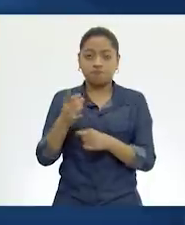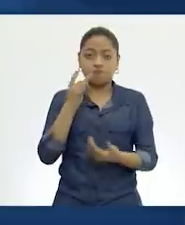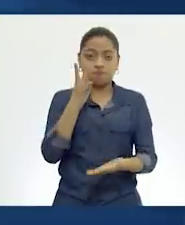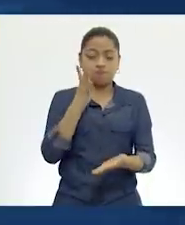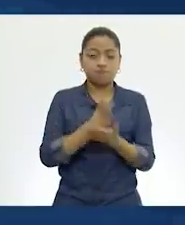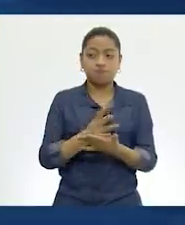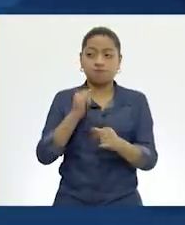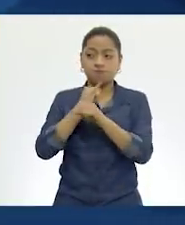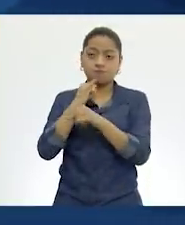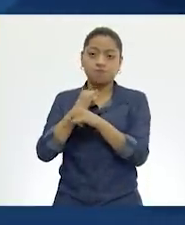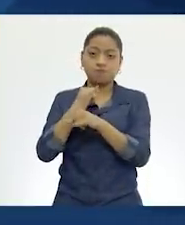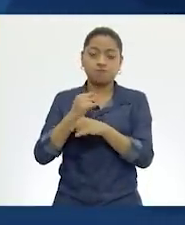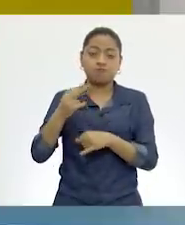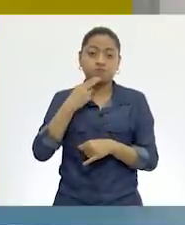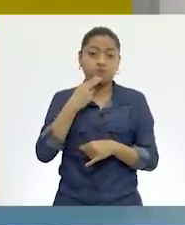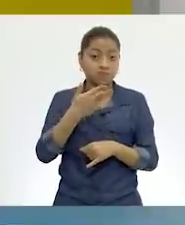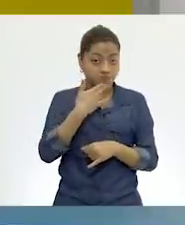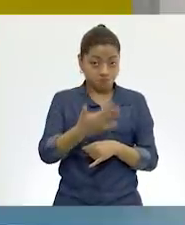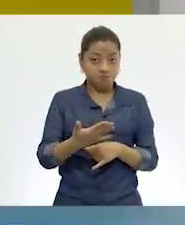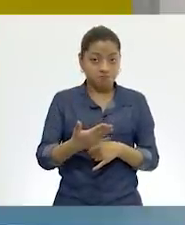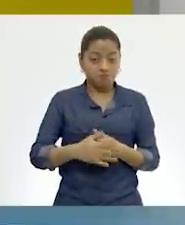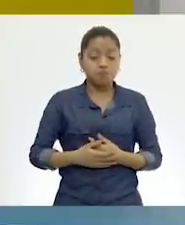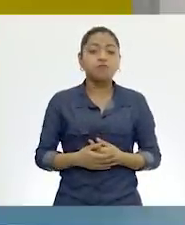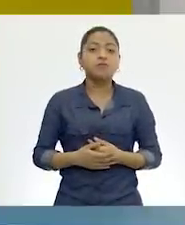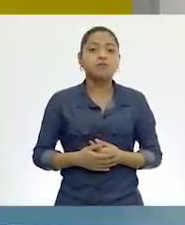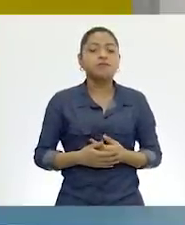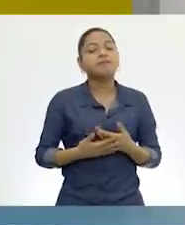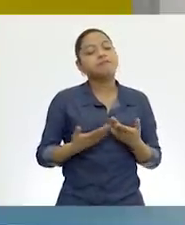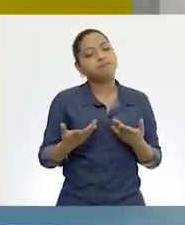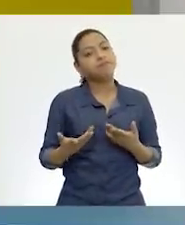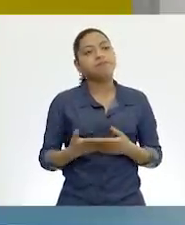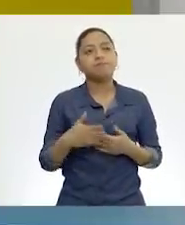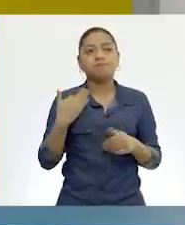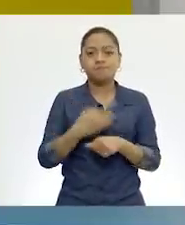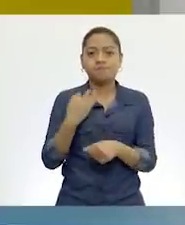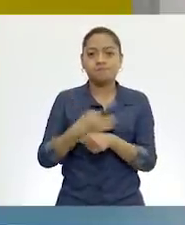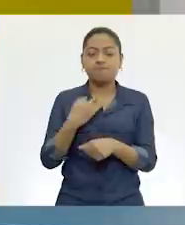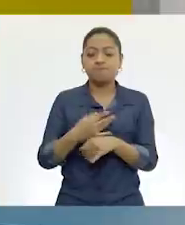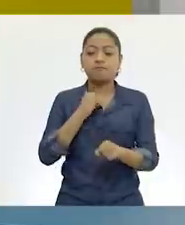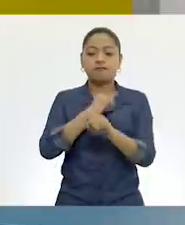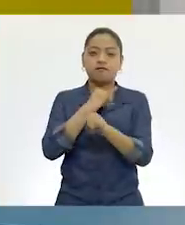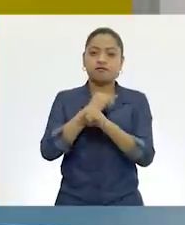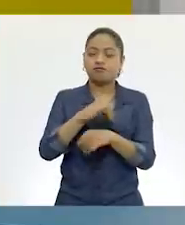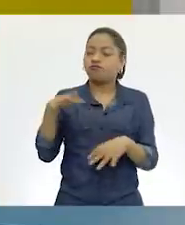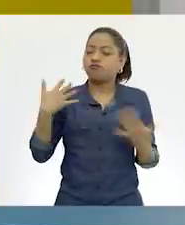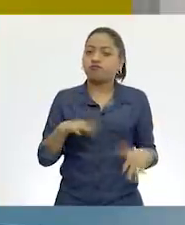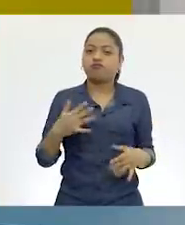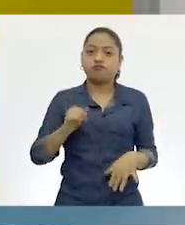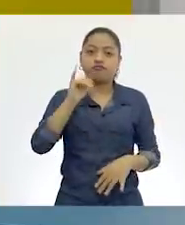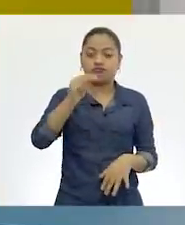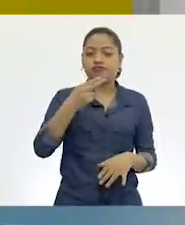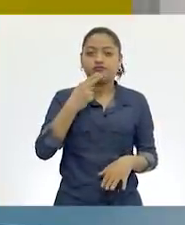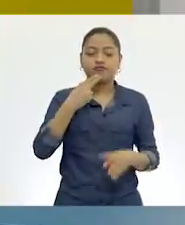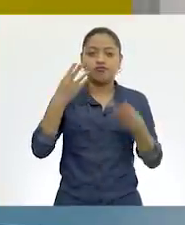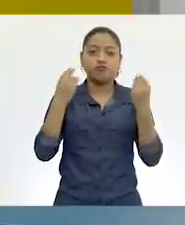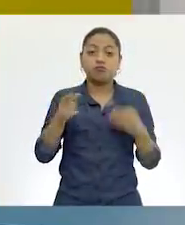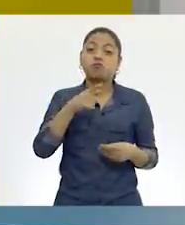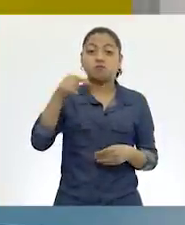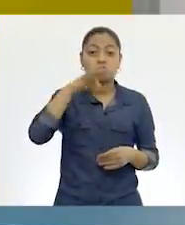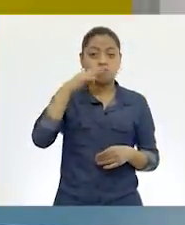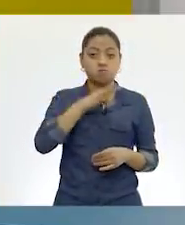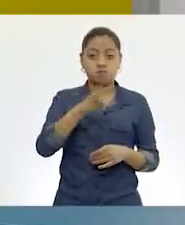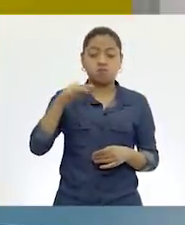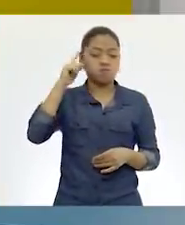sacadas de Internet? Sí. Bien, ahora estamos trabajando mucho con Internet. Quienes tienen esa facilidad de acceder